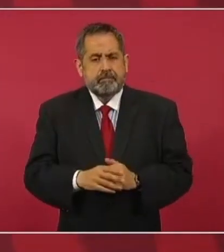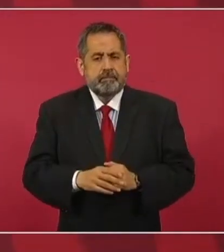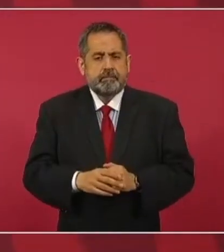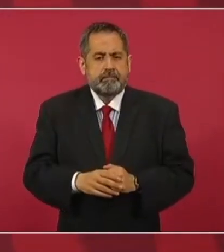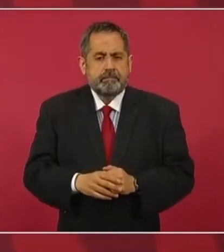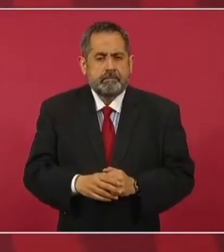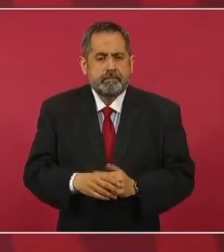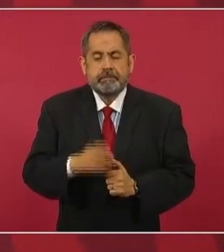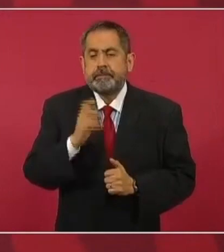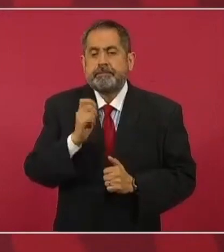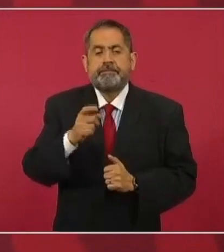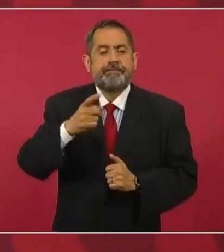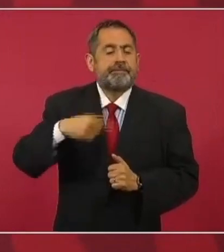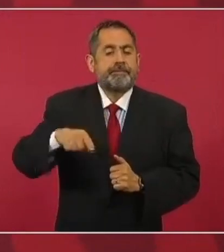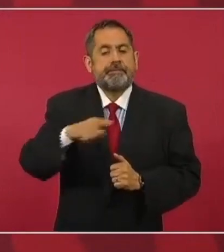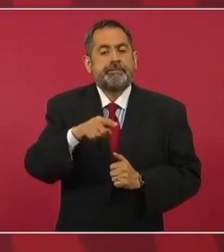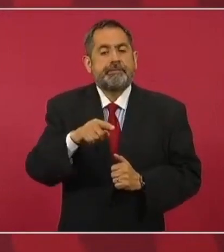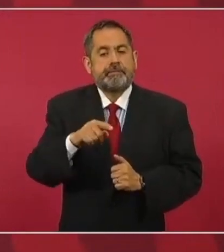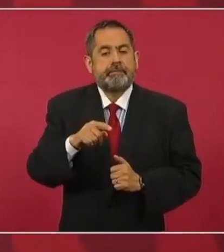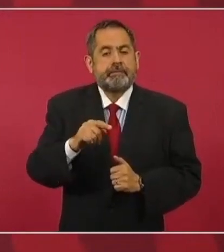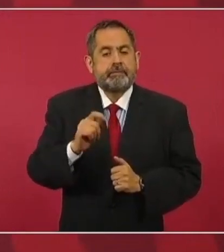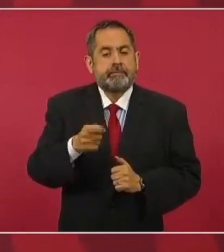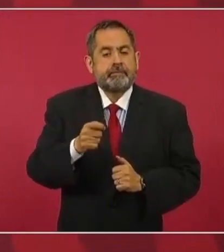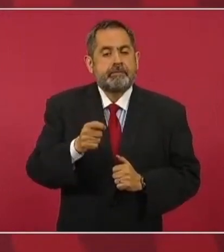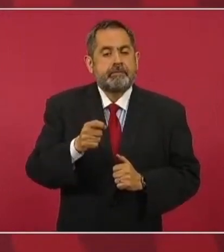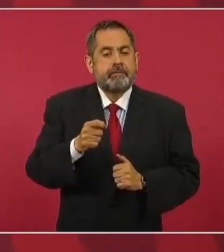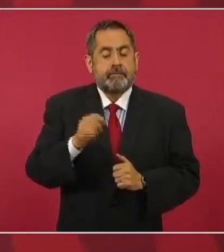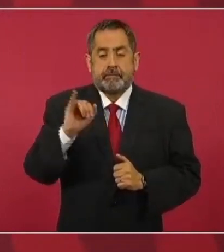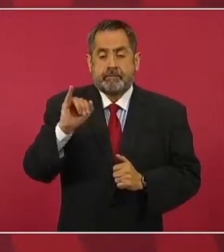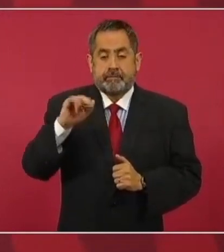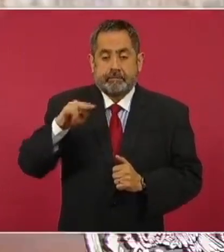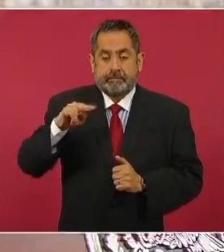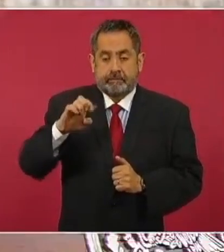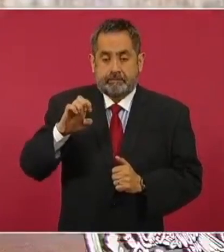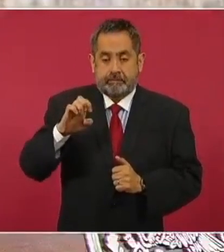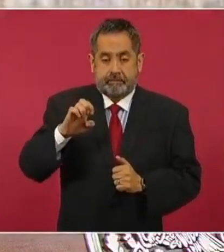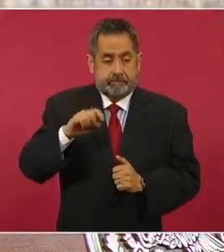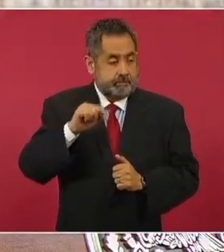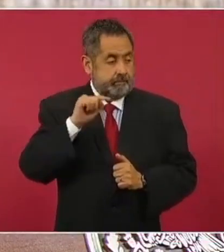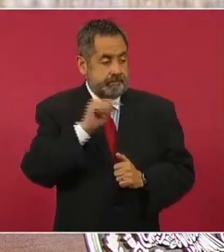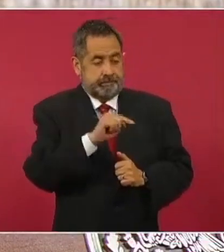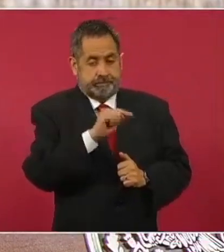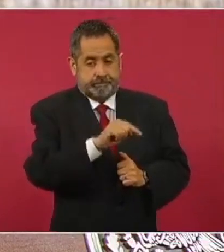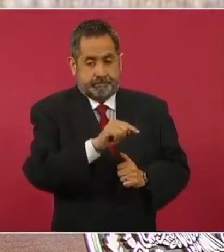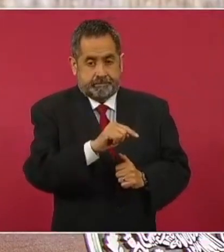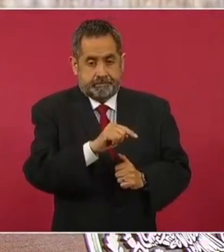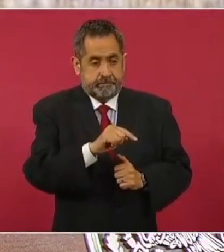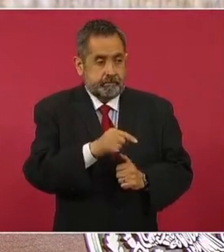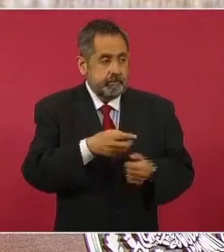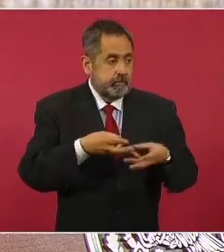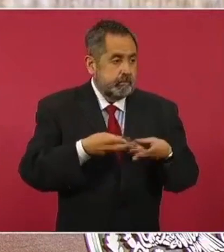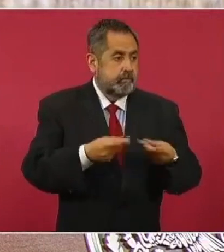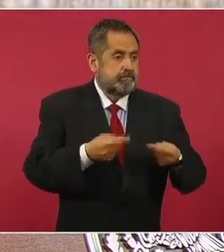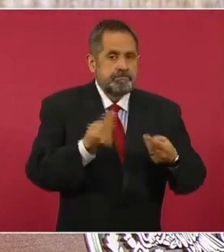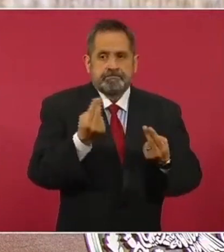el gasto del INE ha ido creciendo.